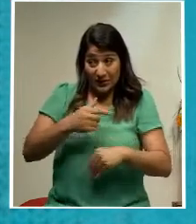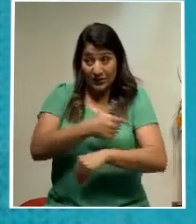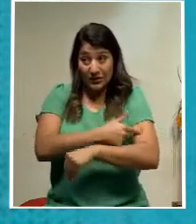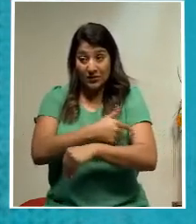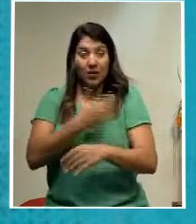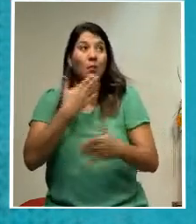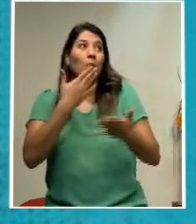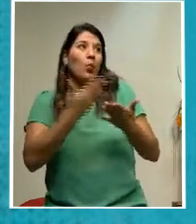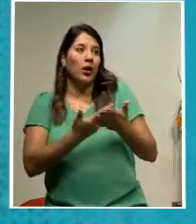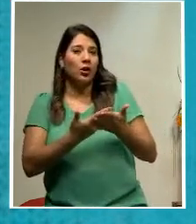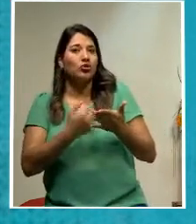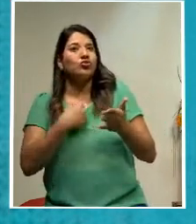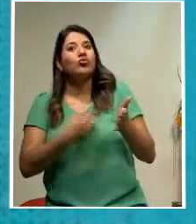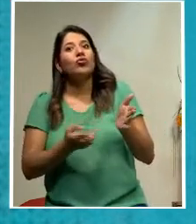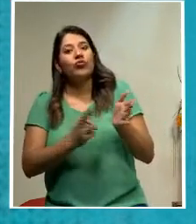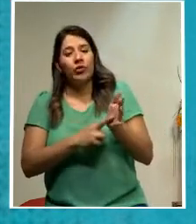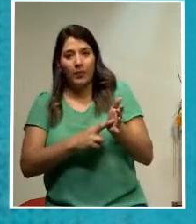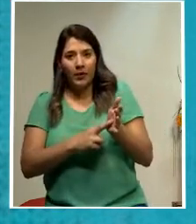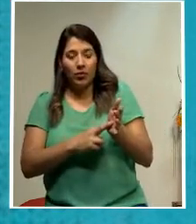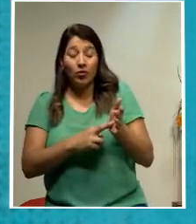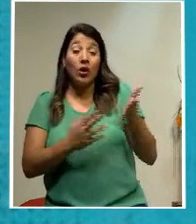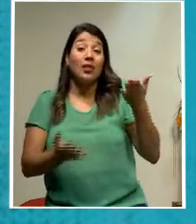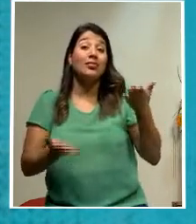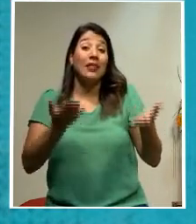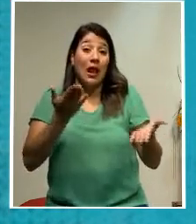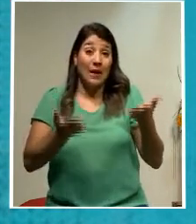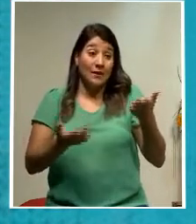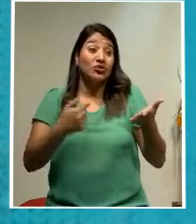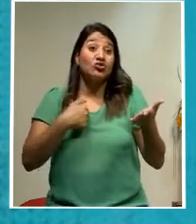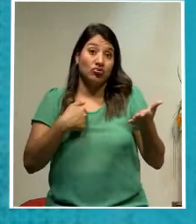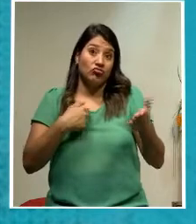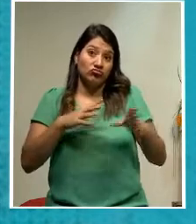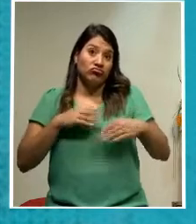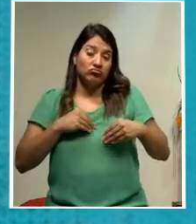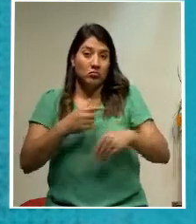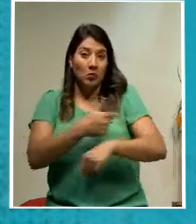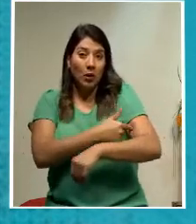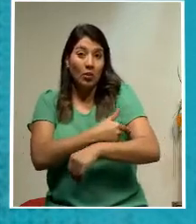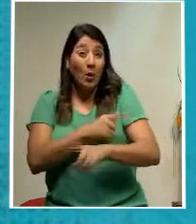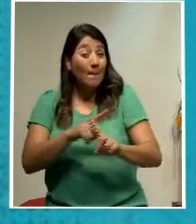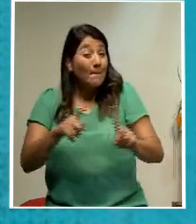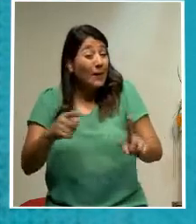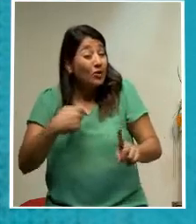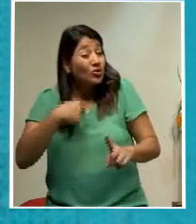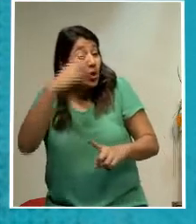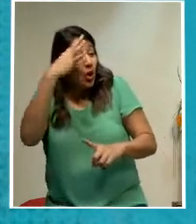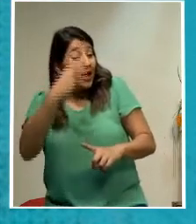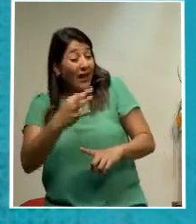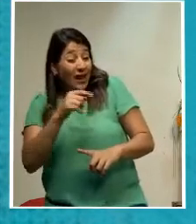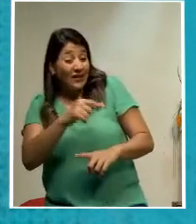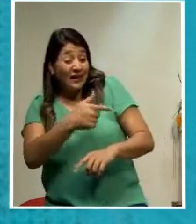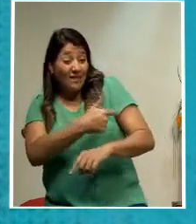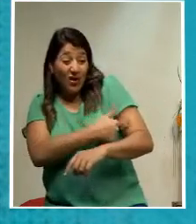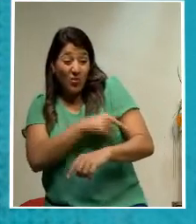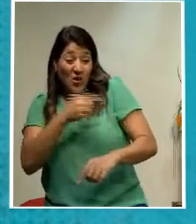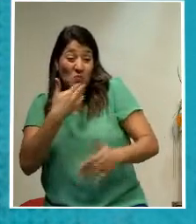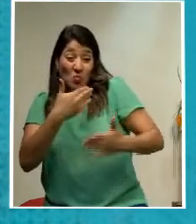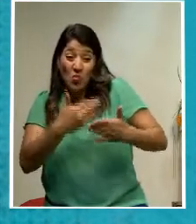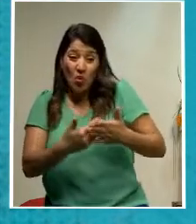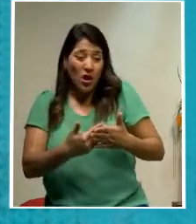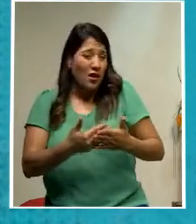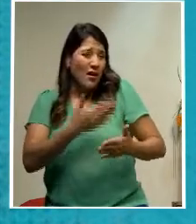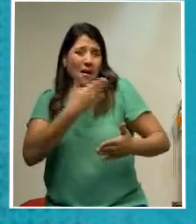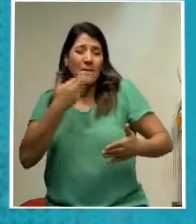coaxiosa. Vuelvo a repetir, seguramente lo voy a hacer. Pero que crea yo una vacuna y que sea efectiva y que sea la última